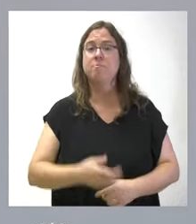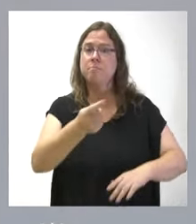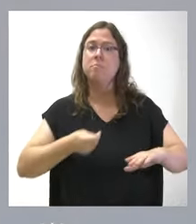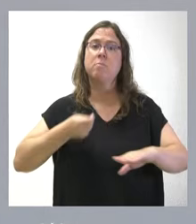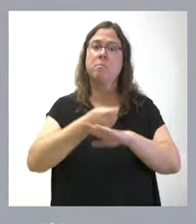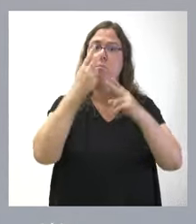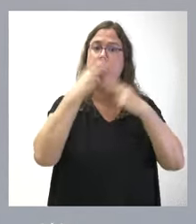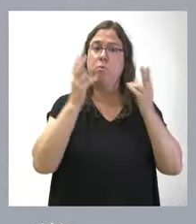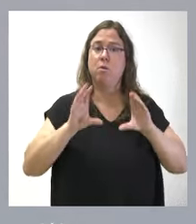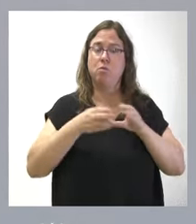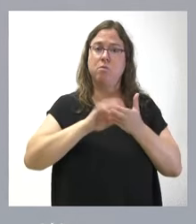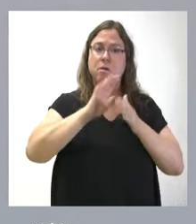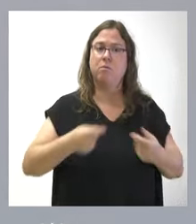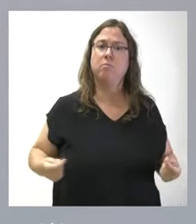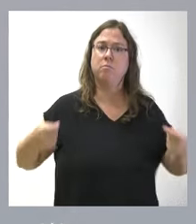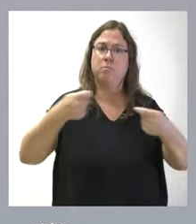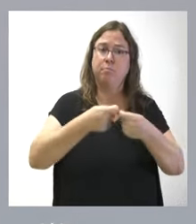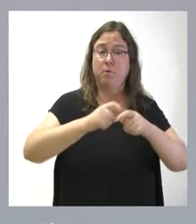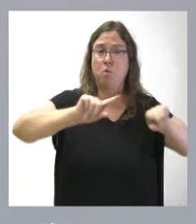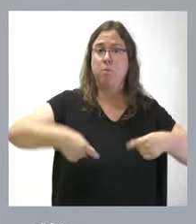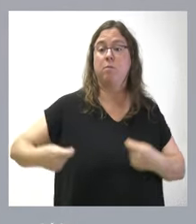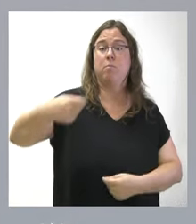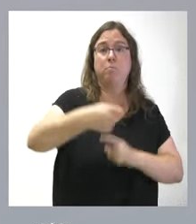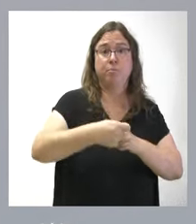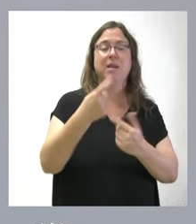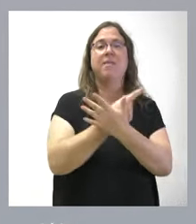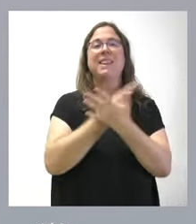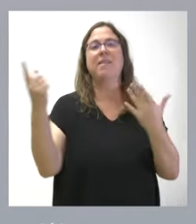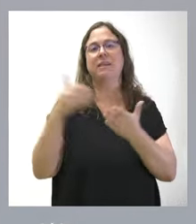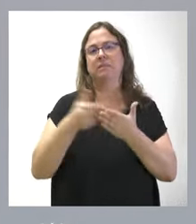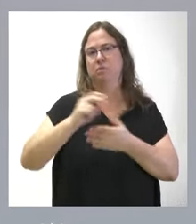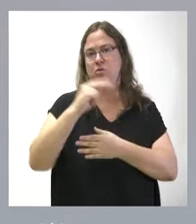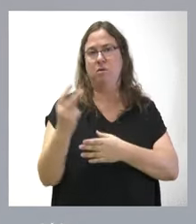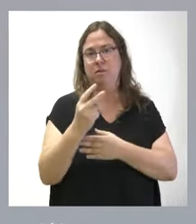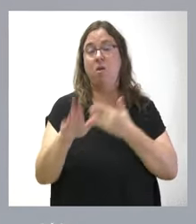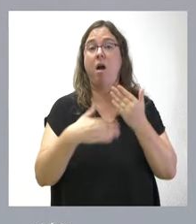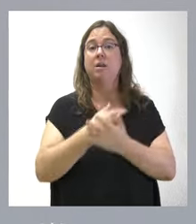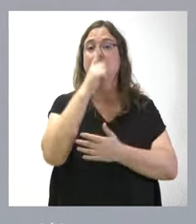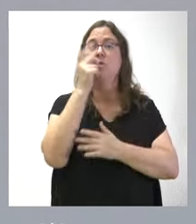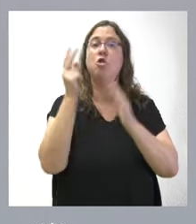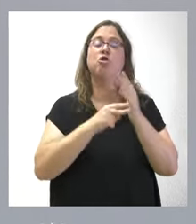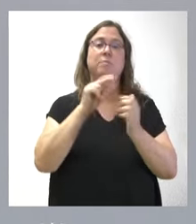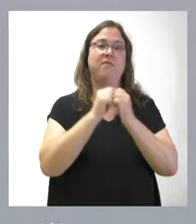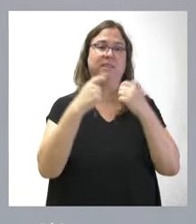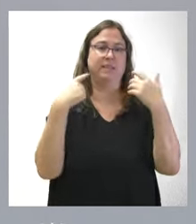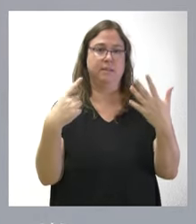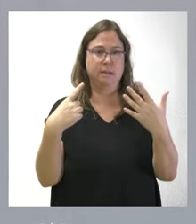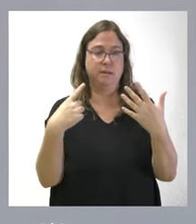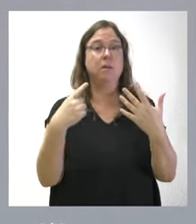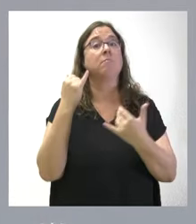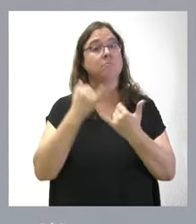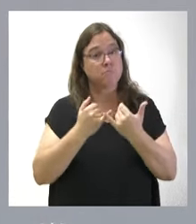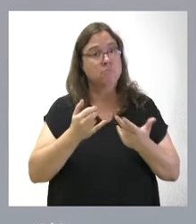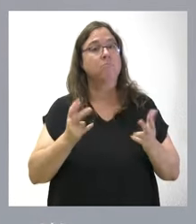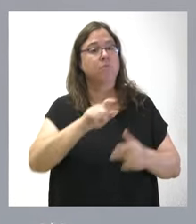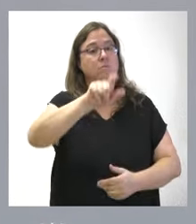pública de la Junta de Castilla y León a este convenio son 16 millones de euros hasta el año 2026, que está permitiendo que sean muchas